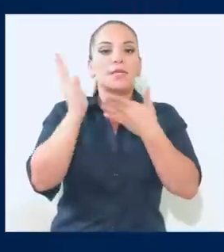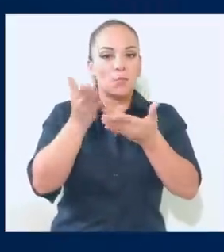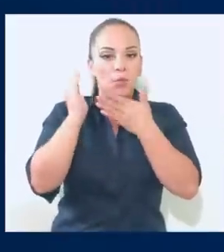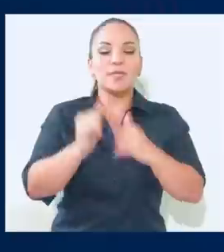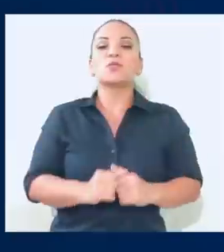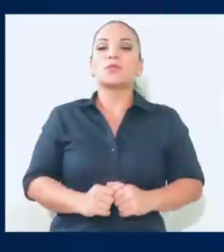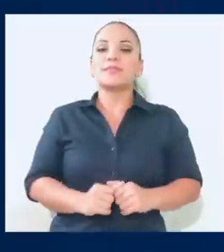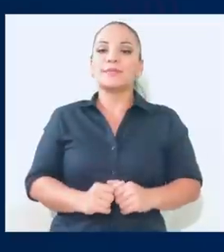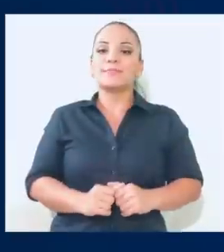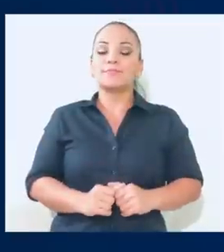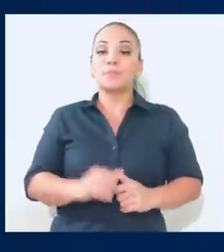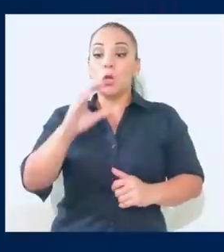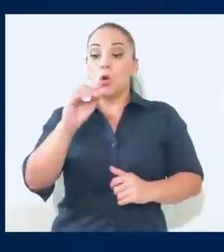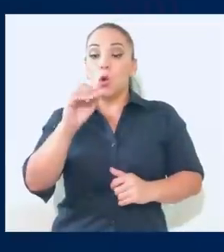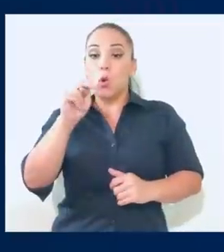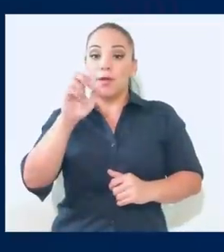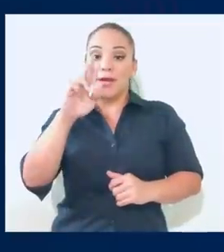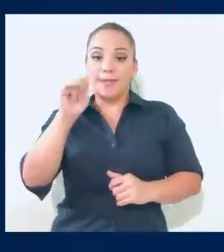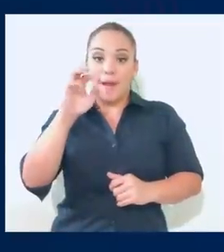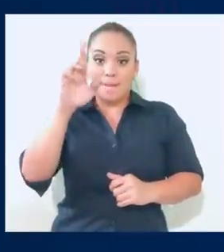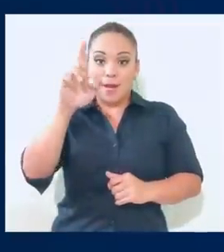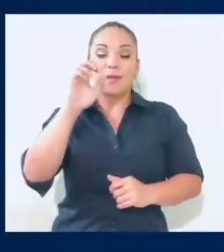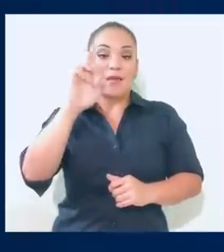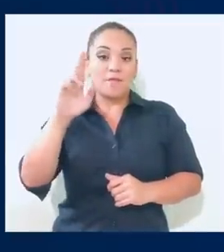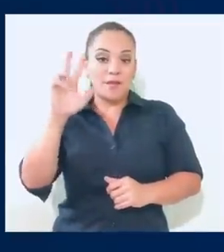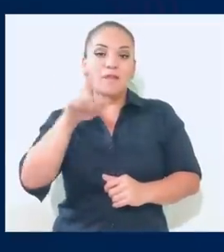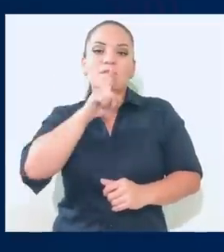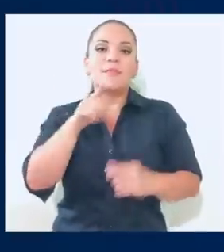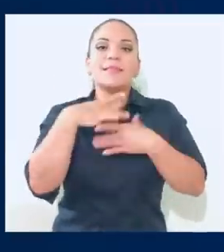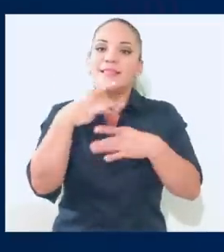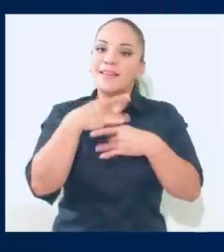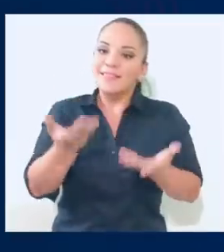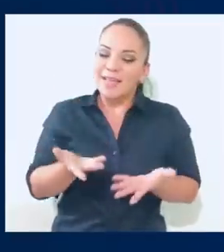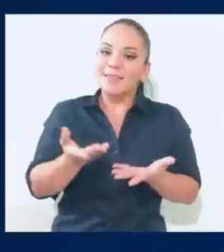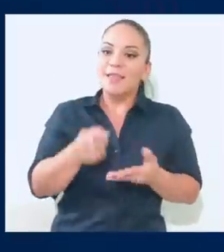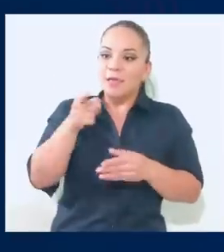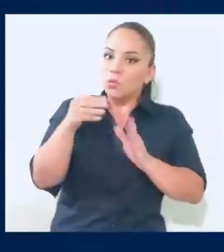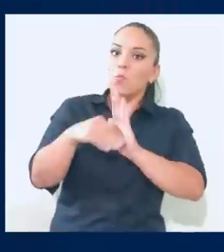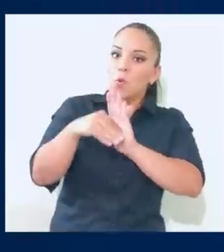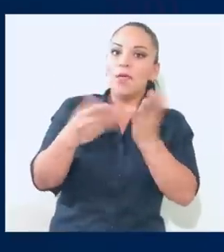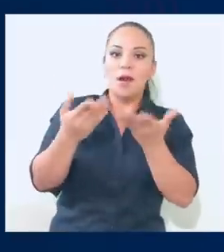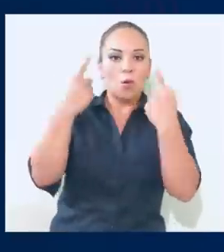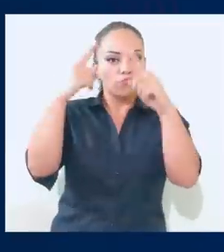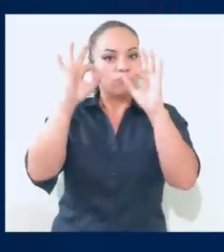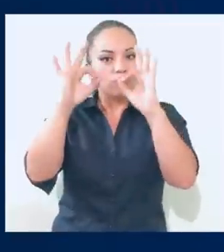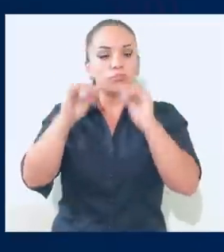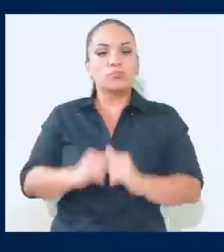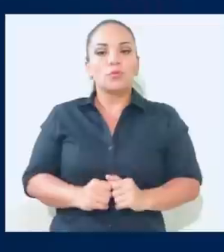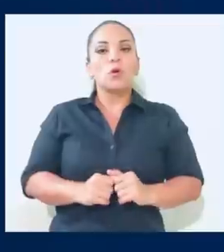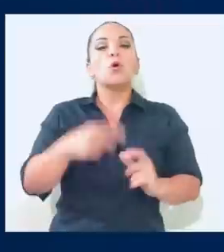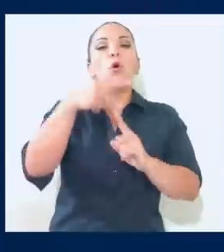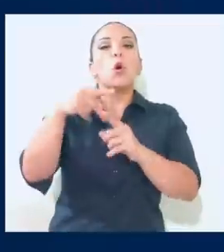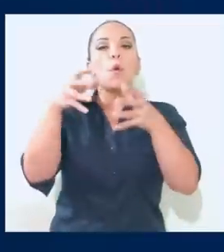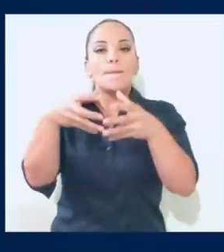En el caso de Conatramar RL, es interesante explicar que su modelo ha sido exitoso y es una